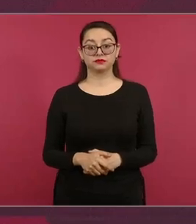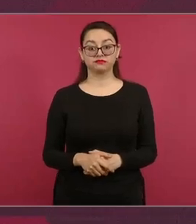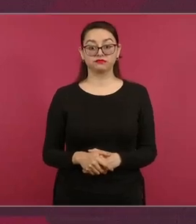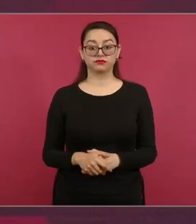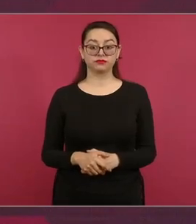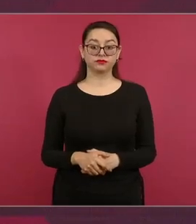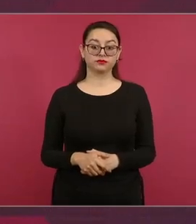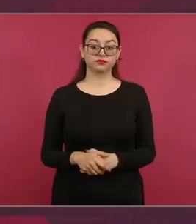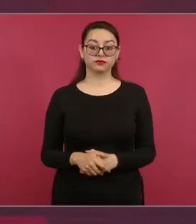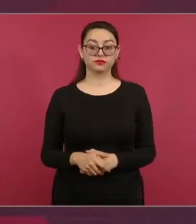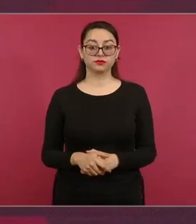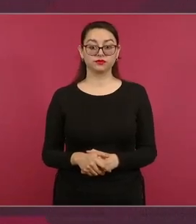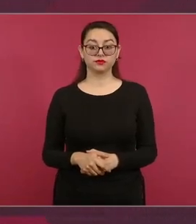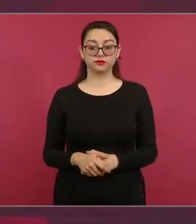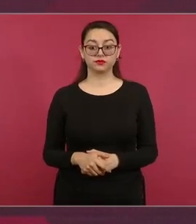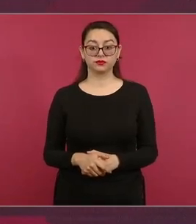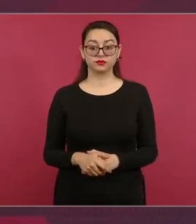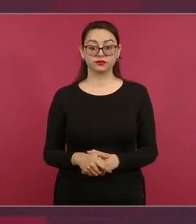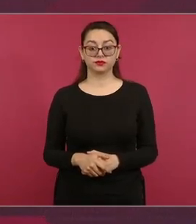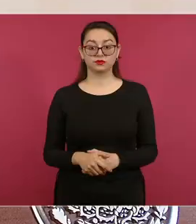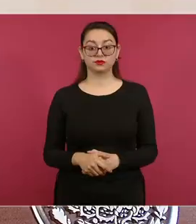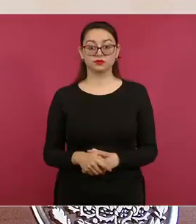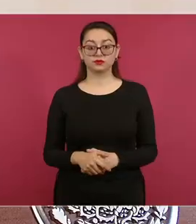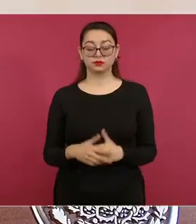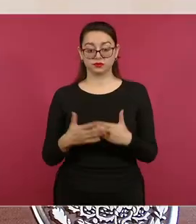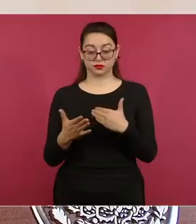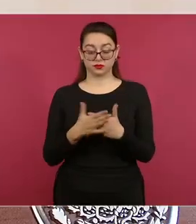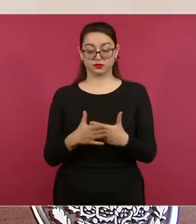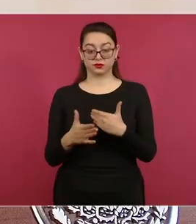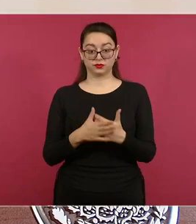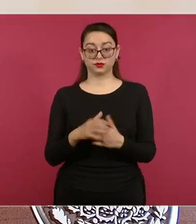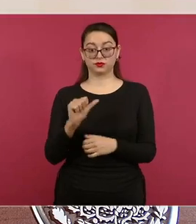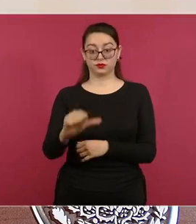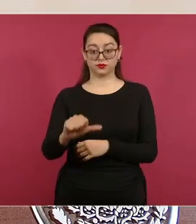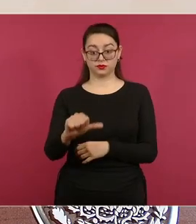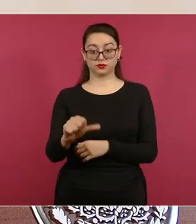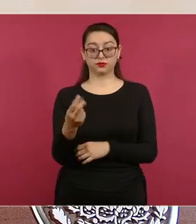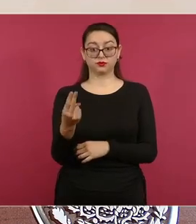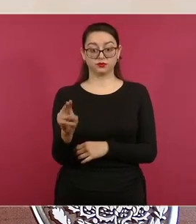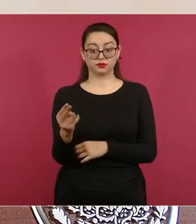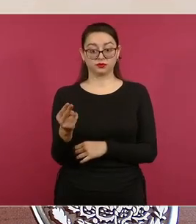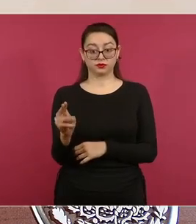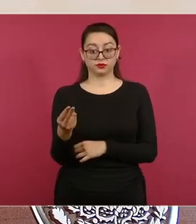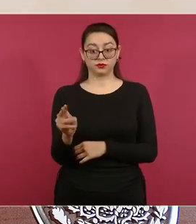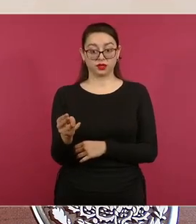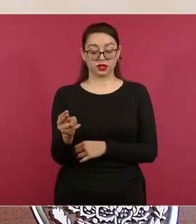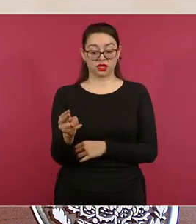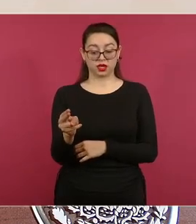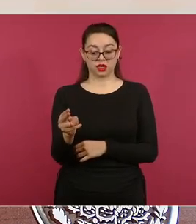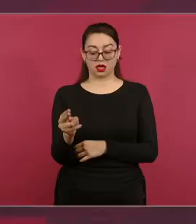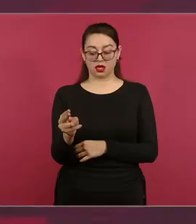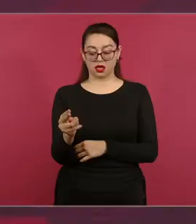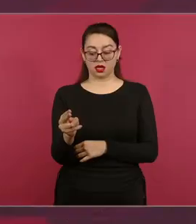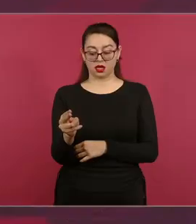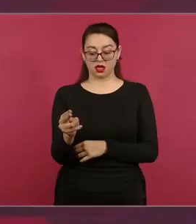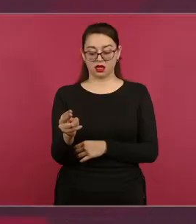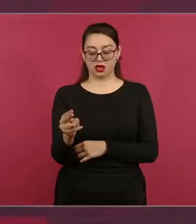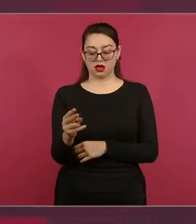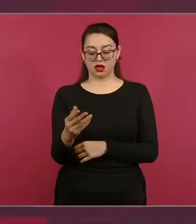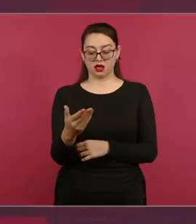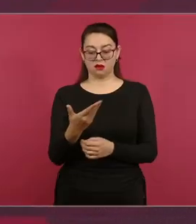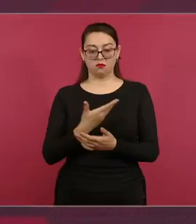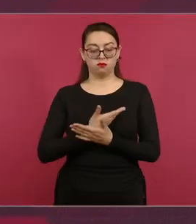de noviembre, vamos ya a